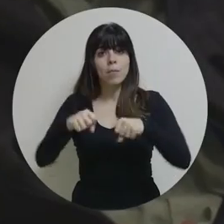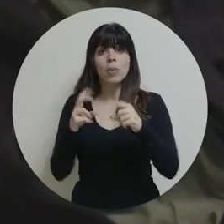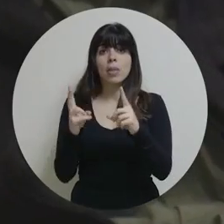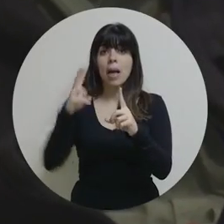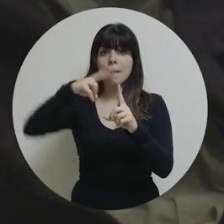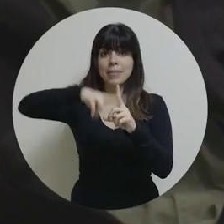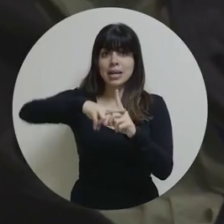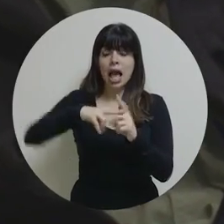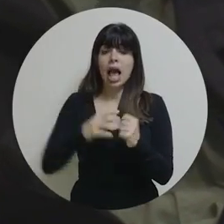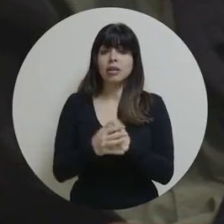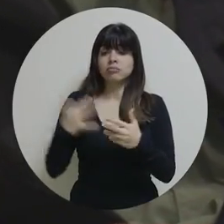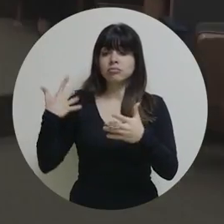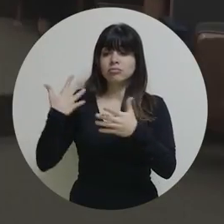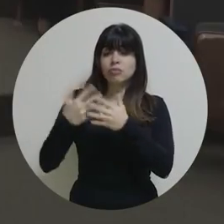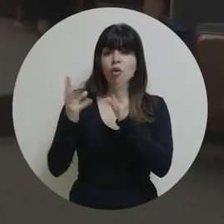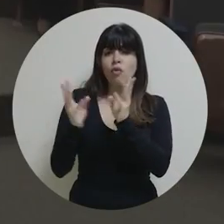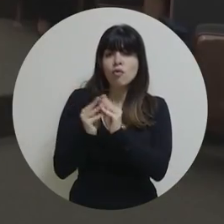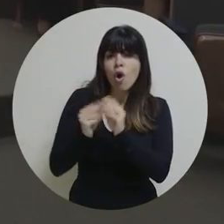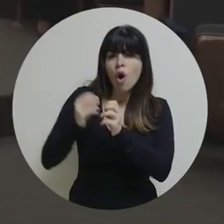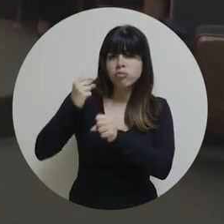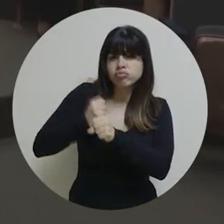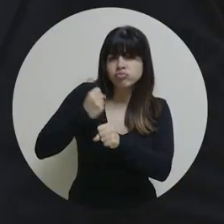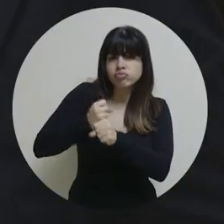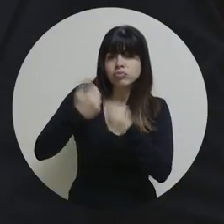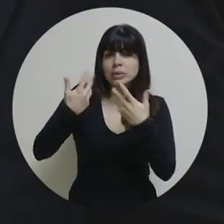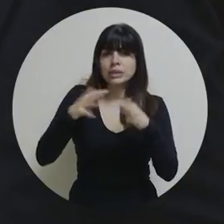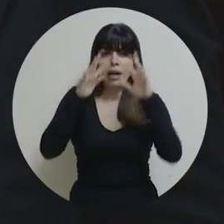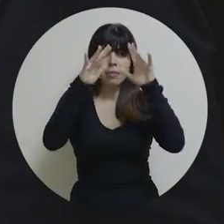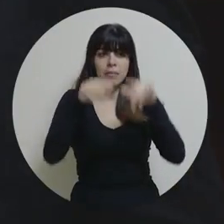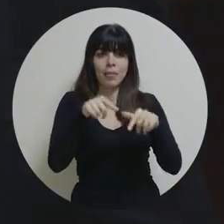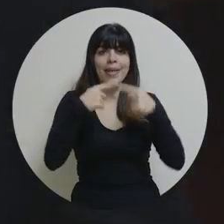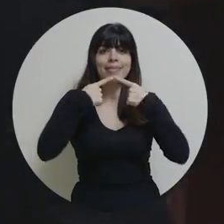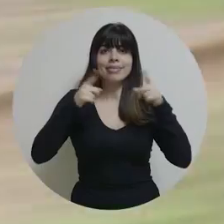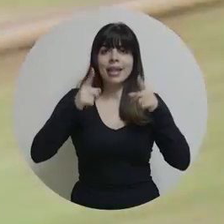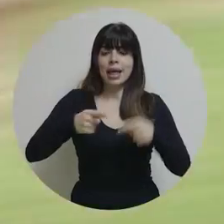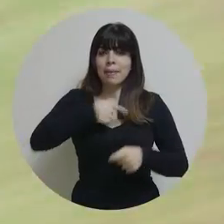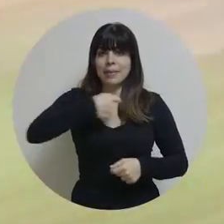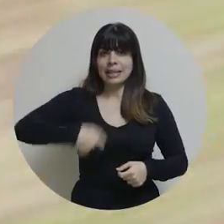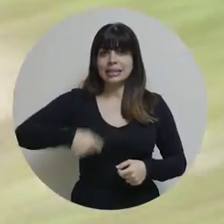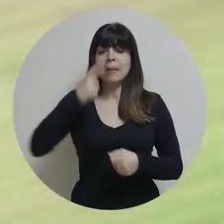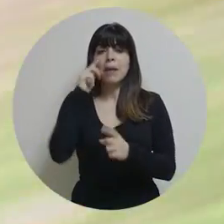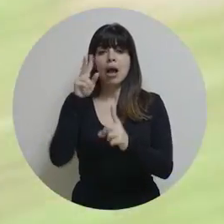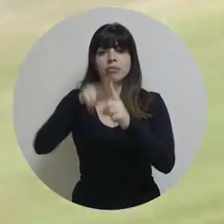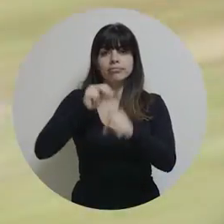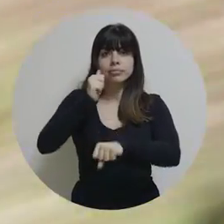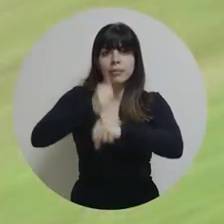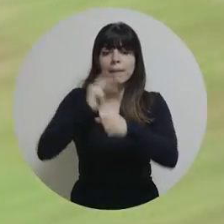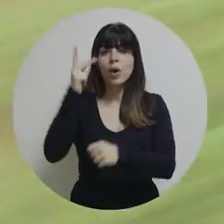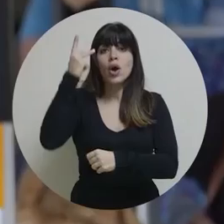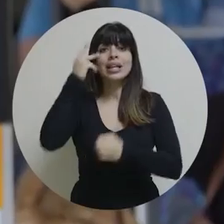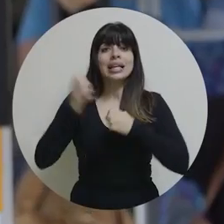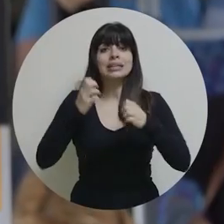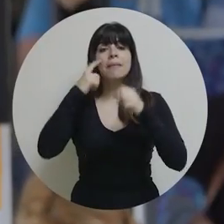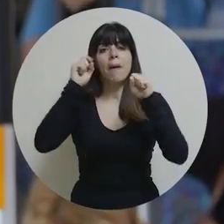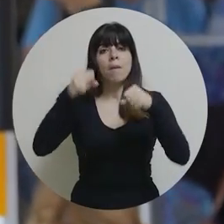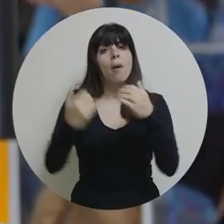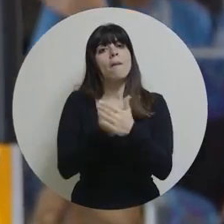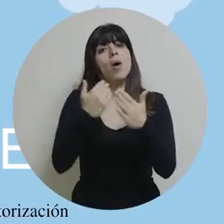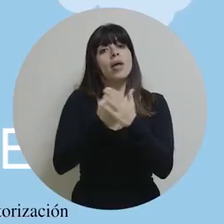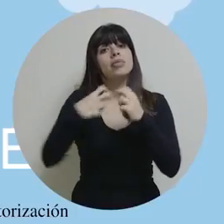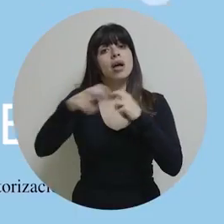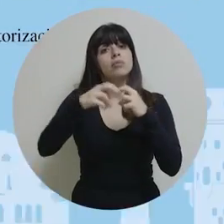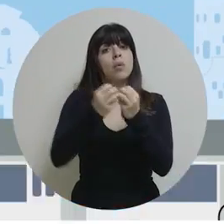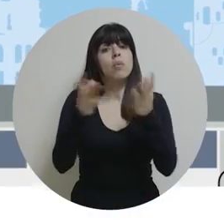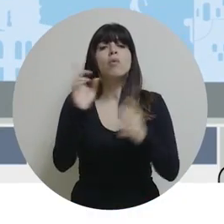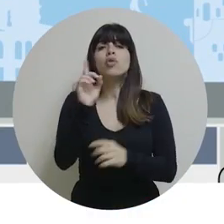implementación. Tras estos foros y mesas de trabajo, se elaboró un decreto para consolidar y ejecutar las políticas y estrategias para la modernización del